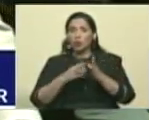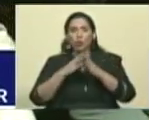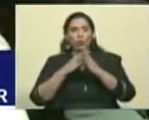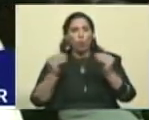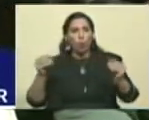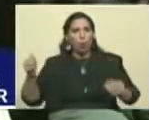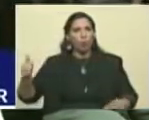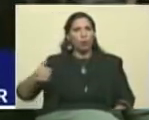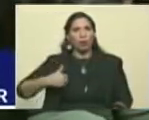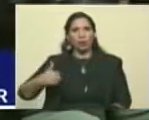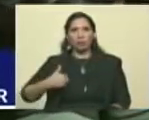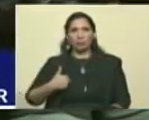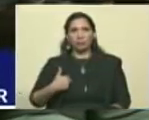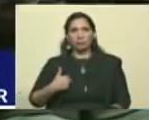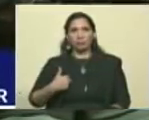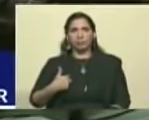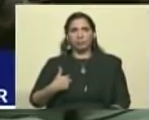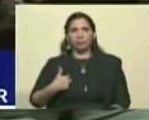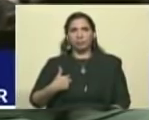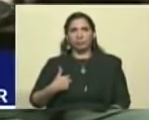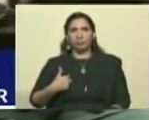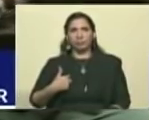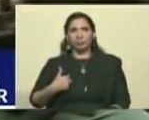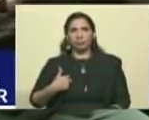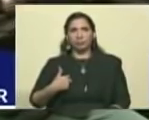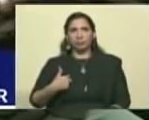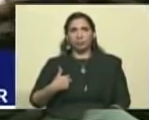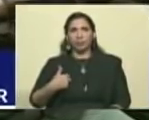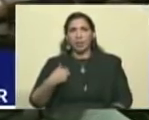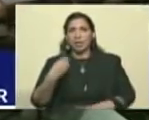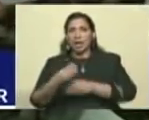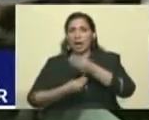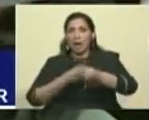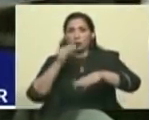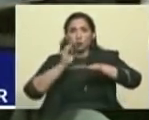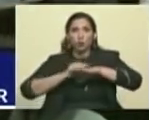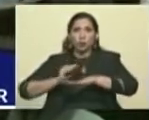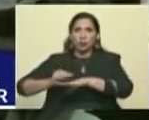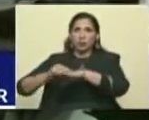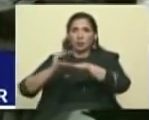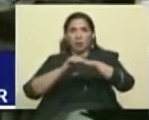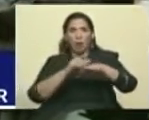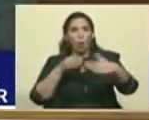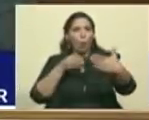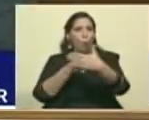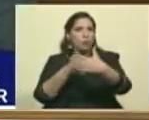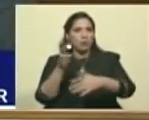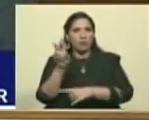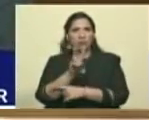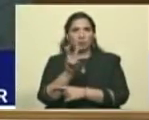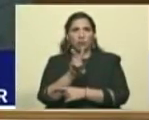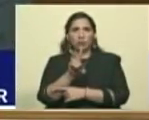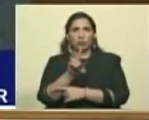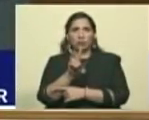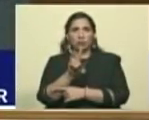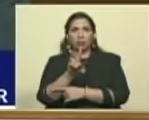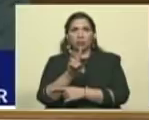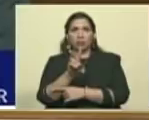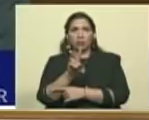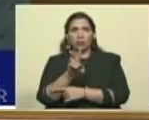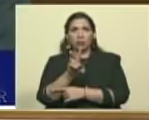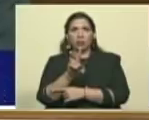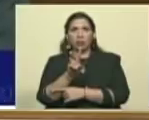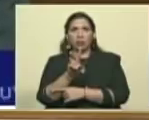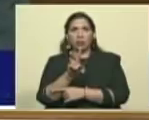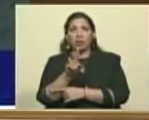que haya solicitado contra Venezuela, siendo